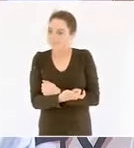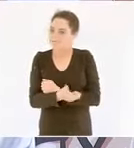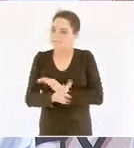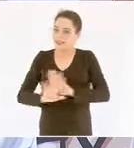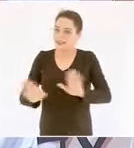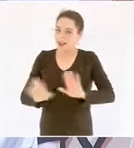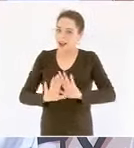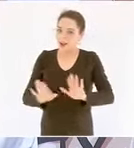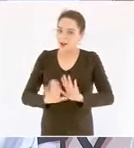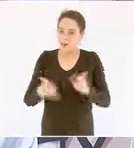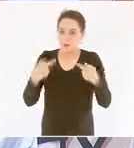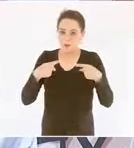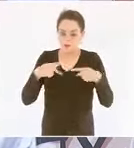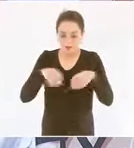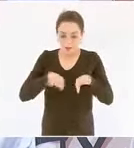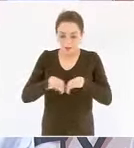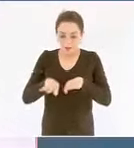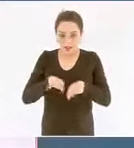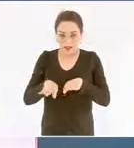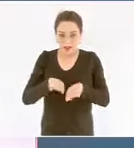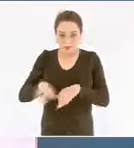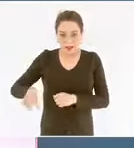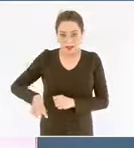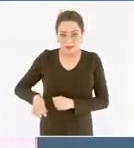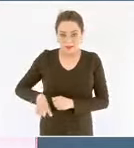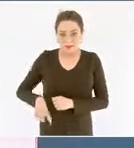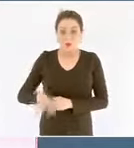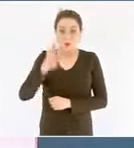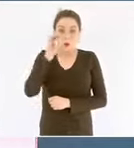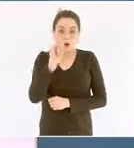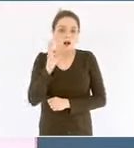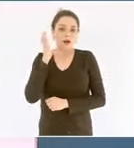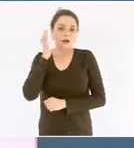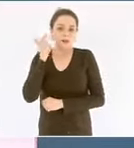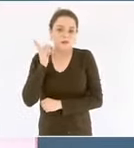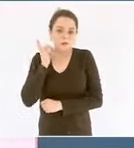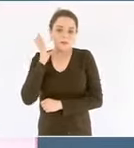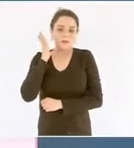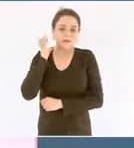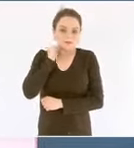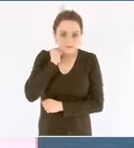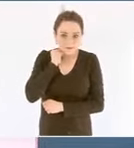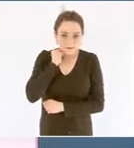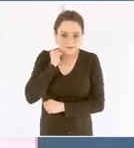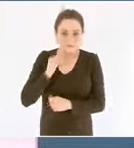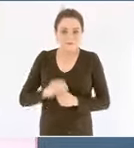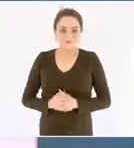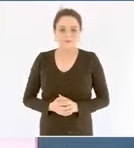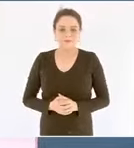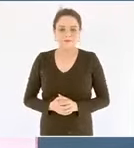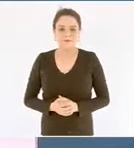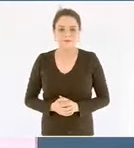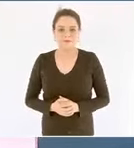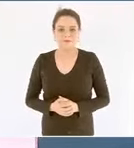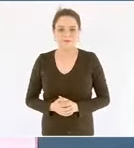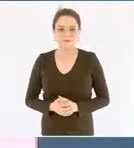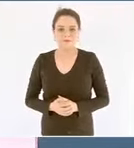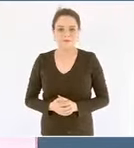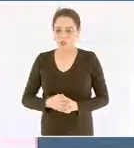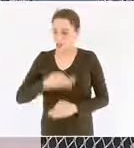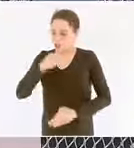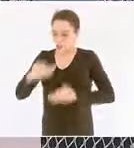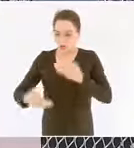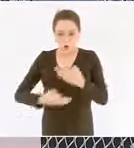funcionarios y a legisladores todo lo que representa